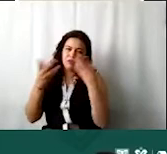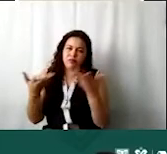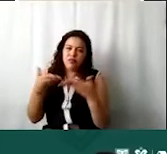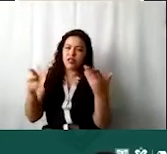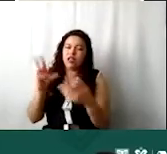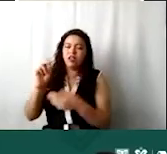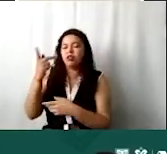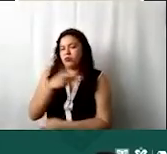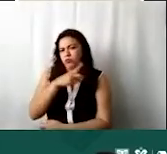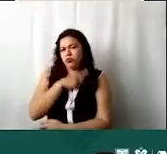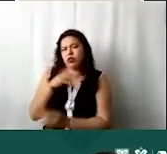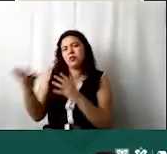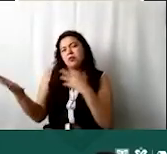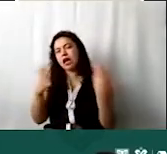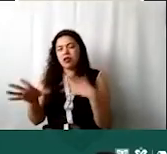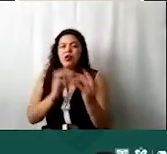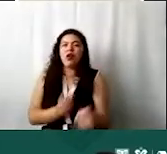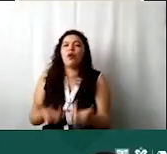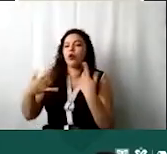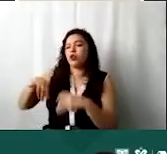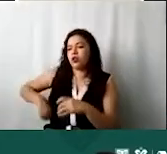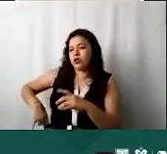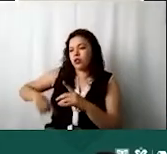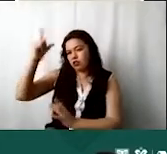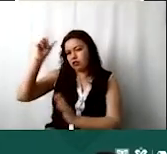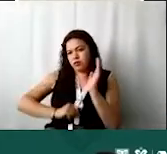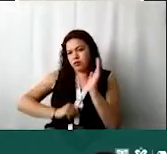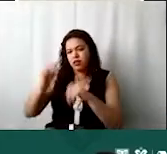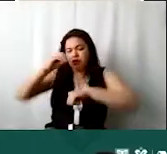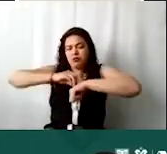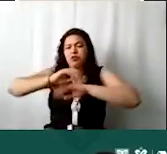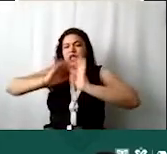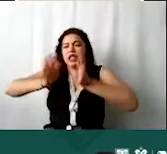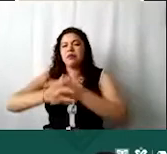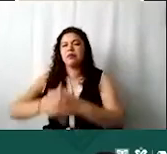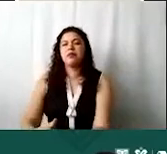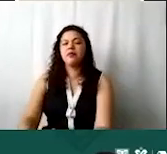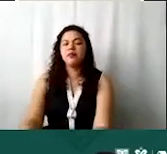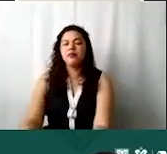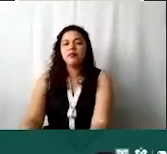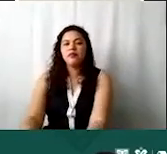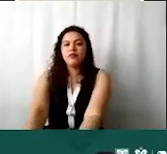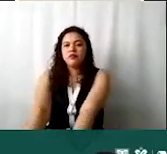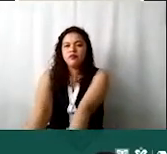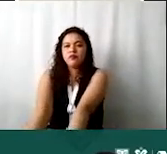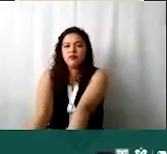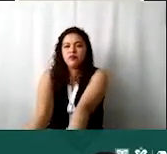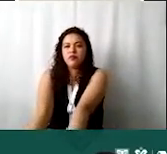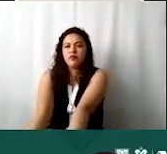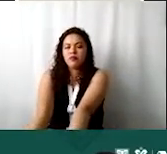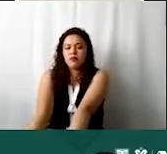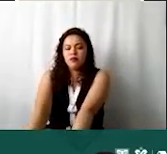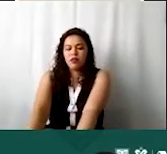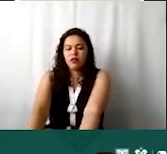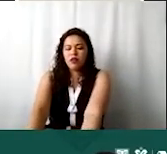tienes que hacer tu estimado del interés mensual e incluirlo. Listo ya tenemos los ingresos por intereses